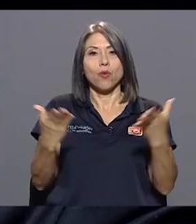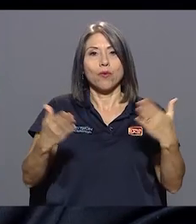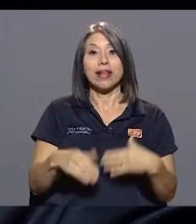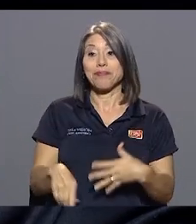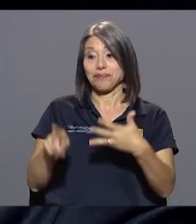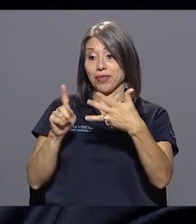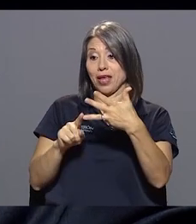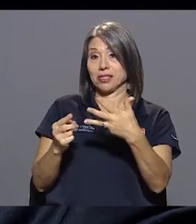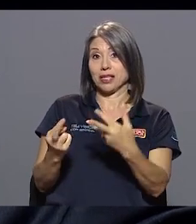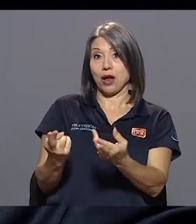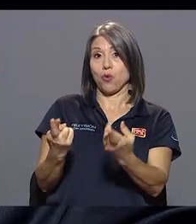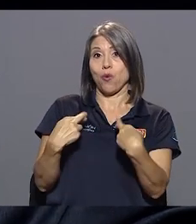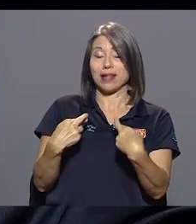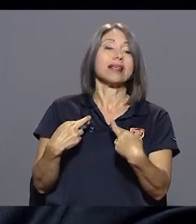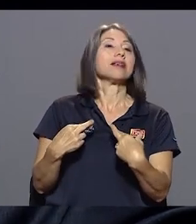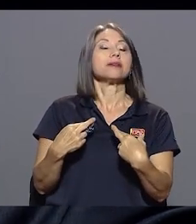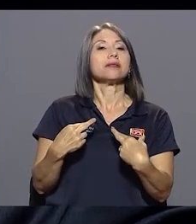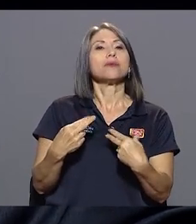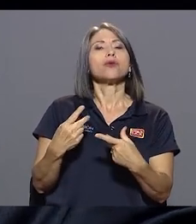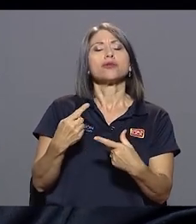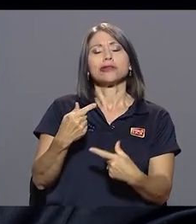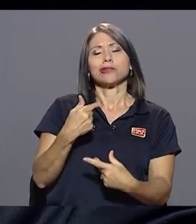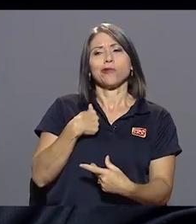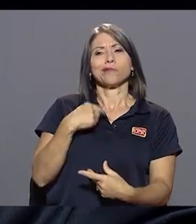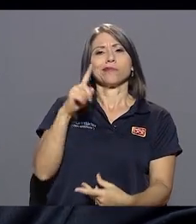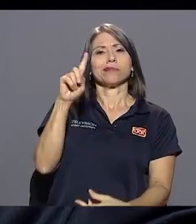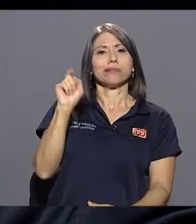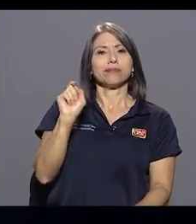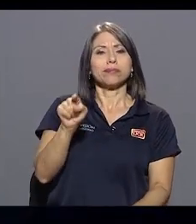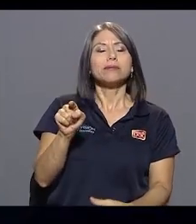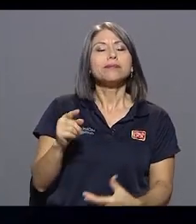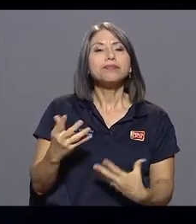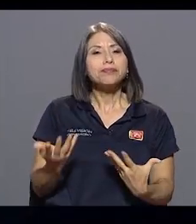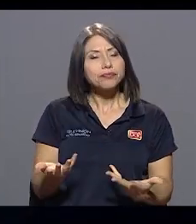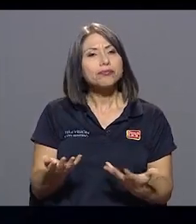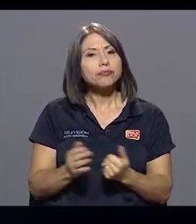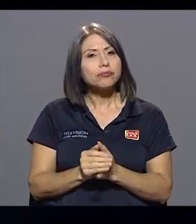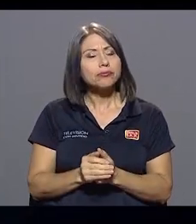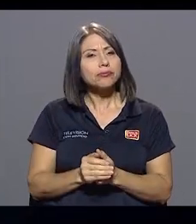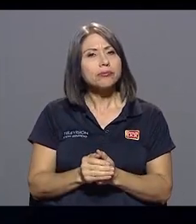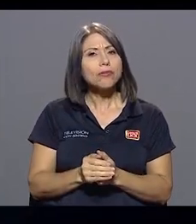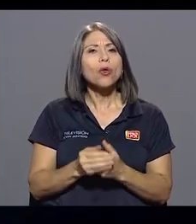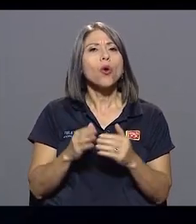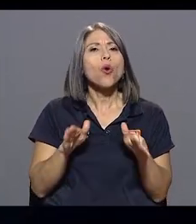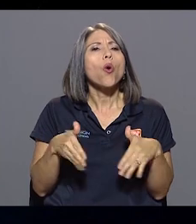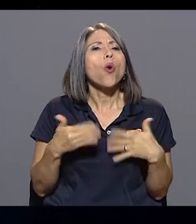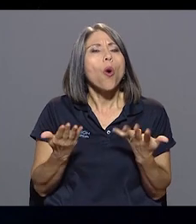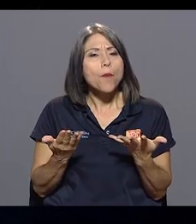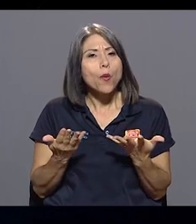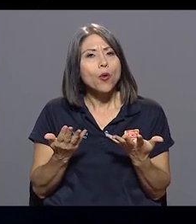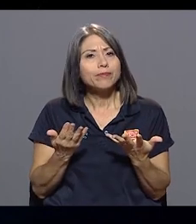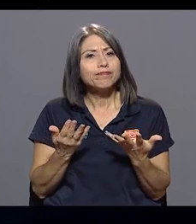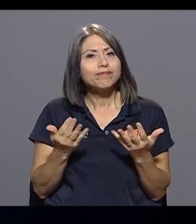cuarta respuesta me da pie a una pregunta en el sentido de cómo aliarse